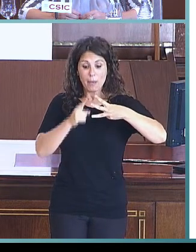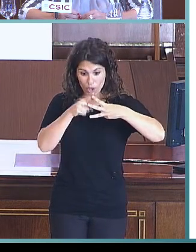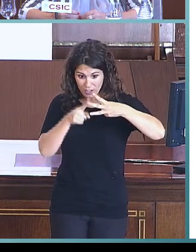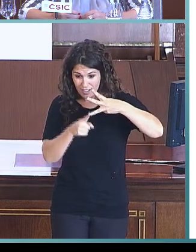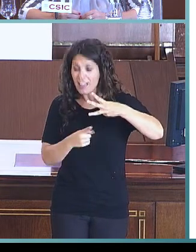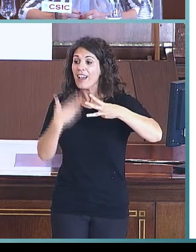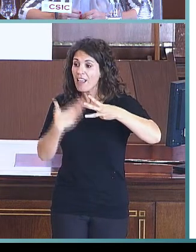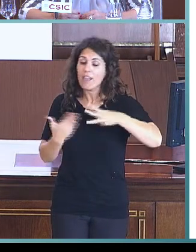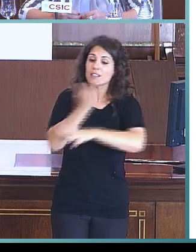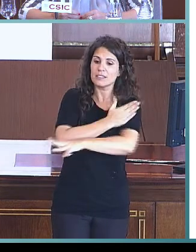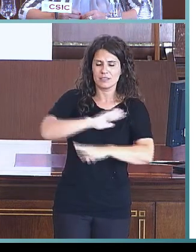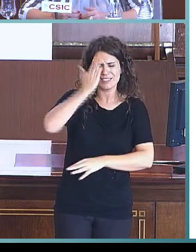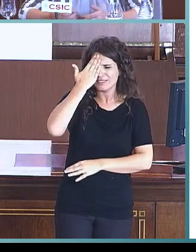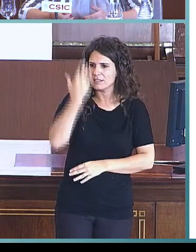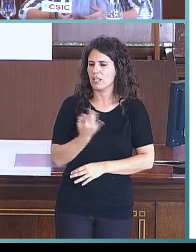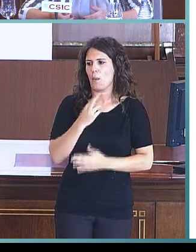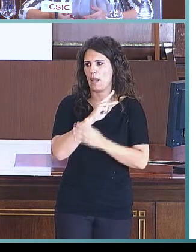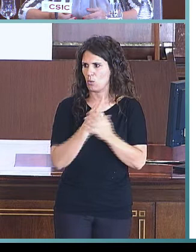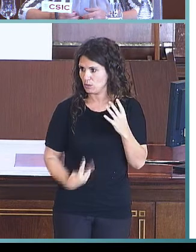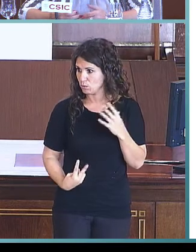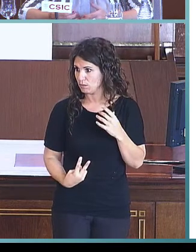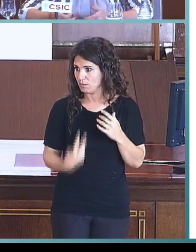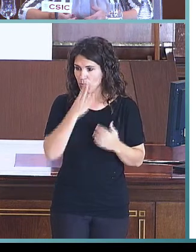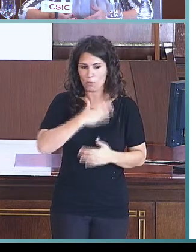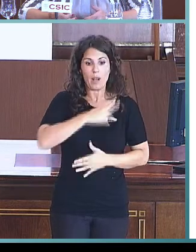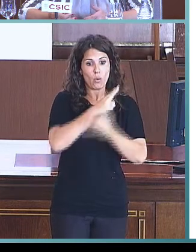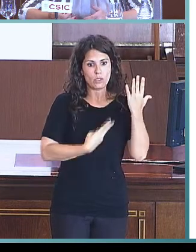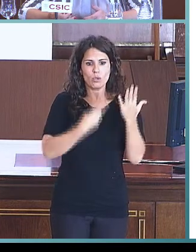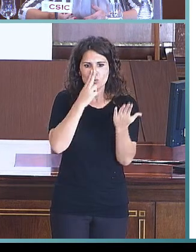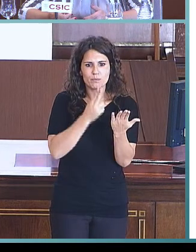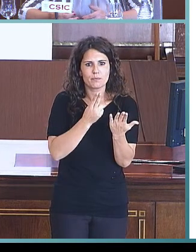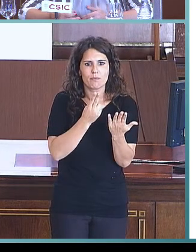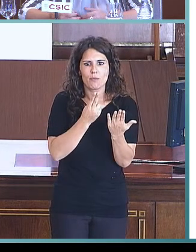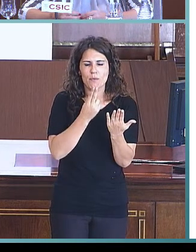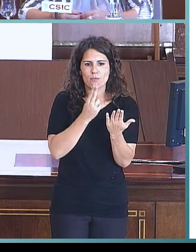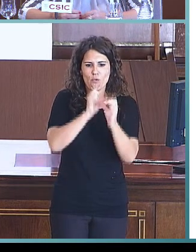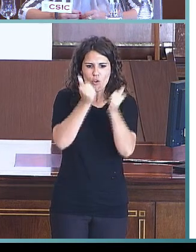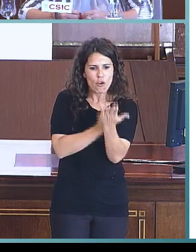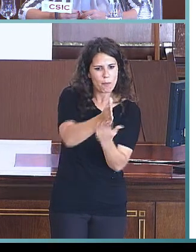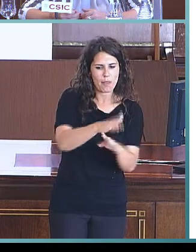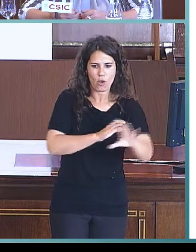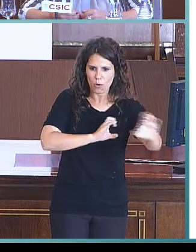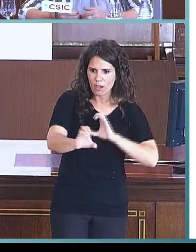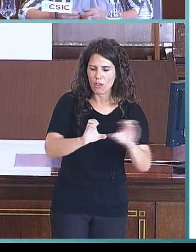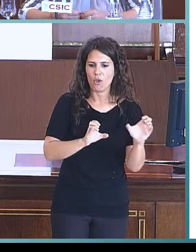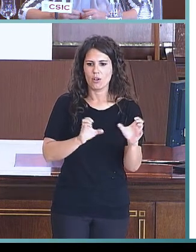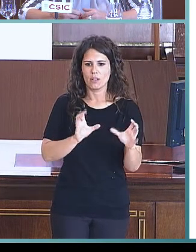El bilingüismo como medio de comunicación y de educación, no solo como una